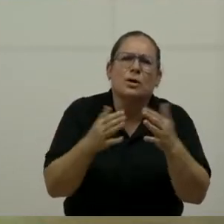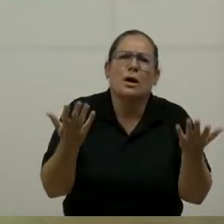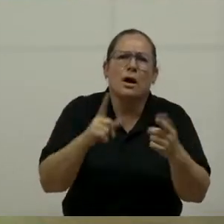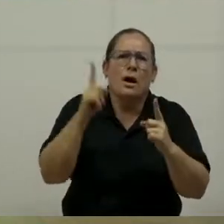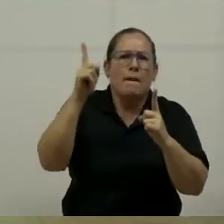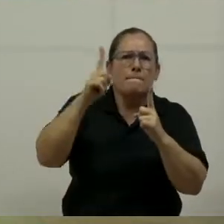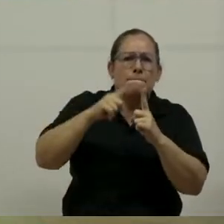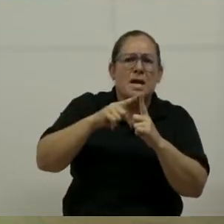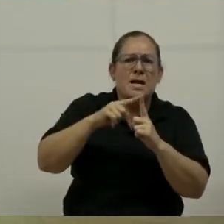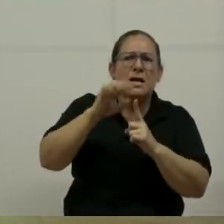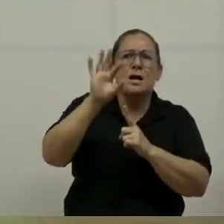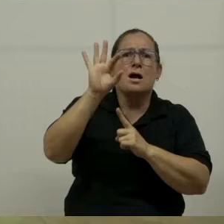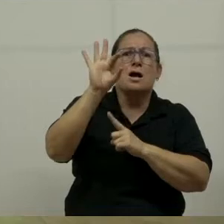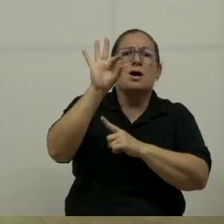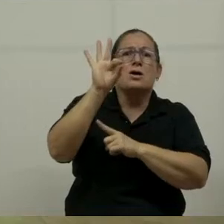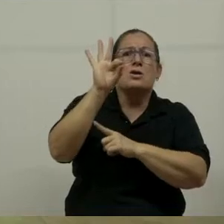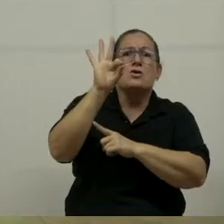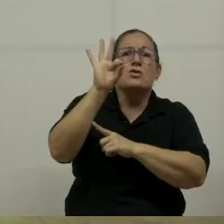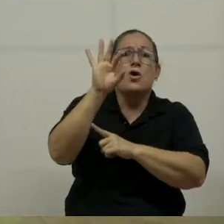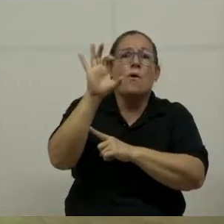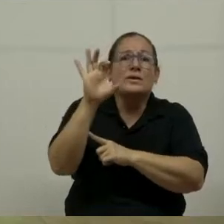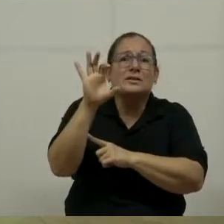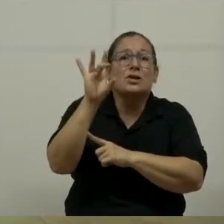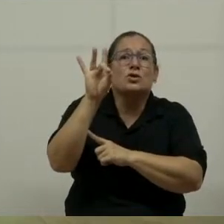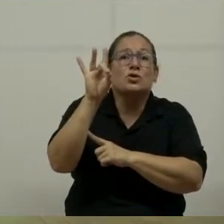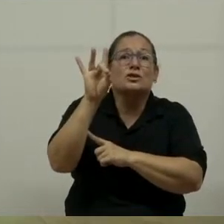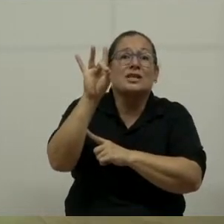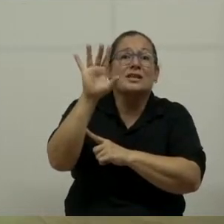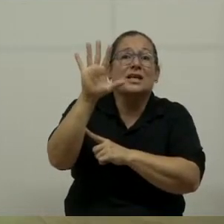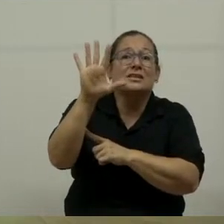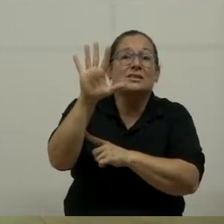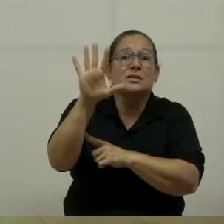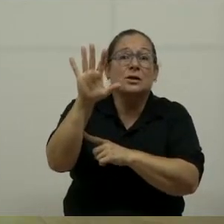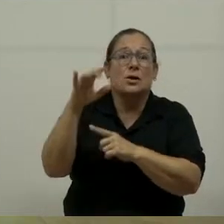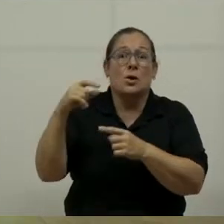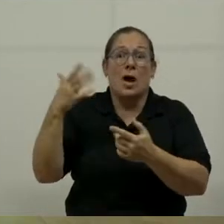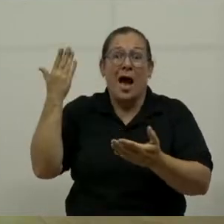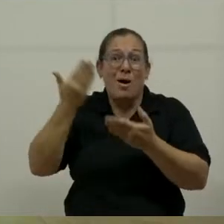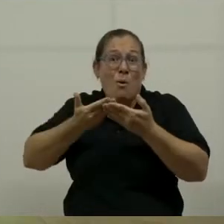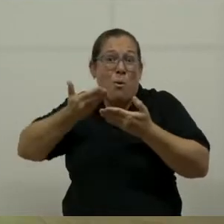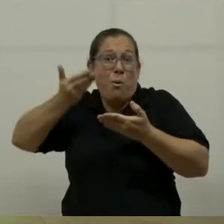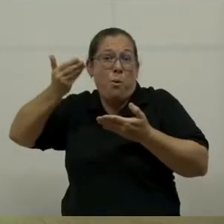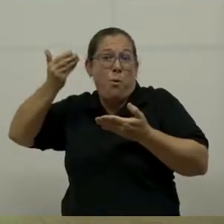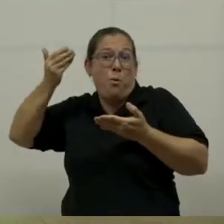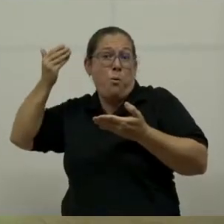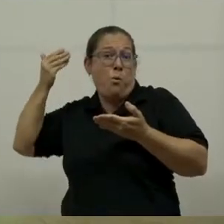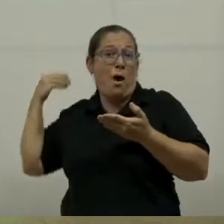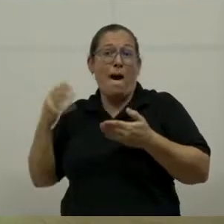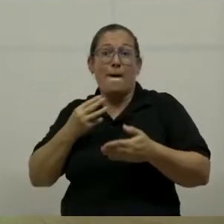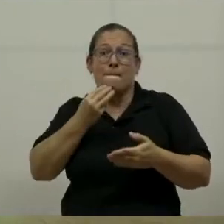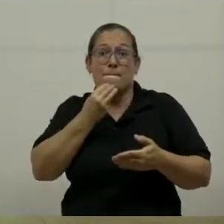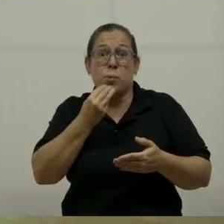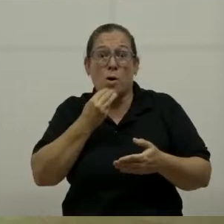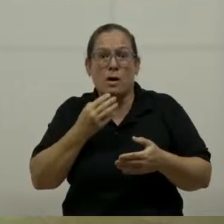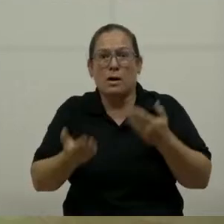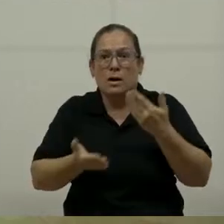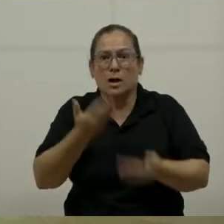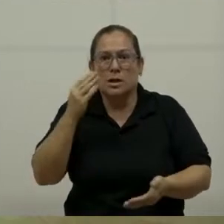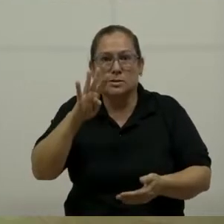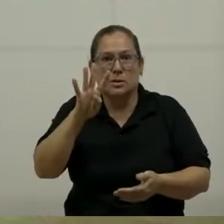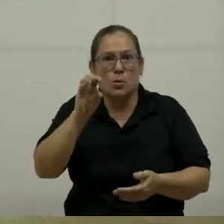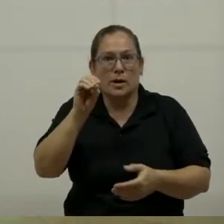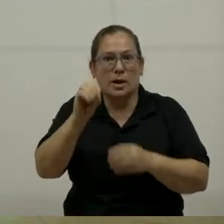1985. Dicho sea de paso, de otro gobierno liberacionista, de Luis Alberto Monge en aquella época. Pero va a cumplir 40 años.